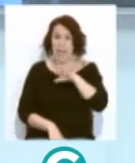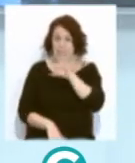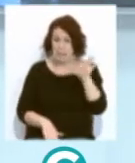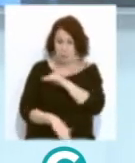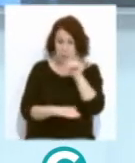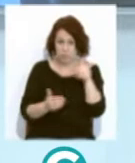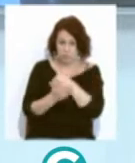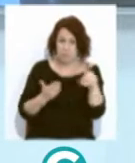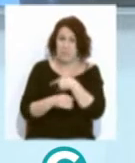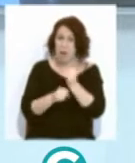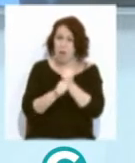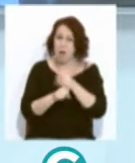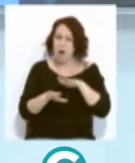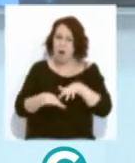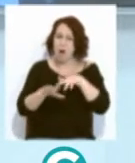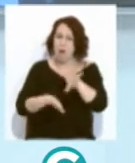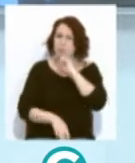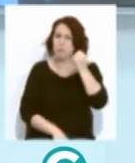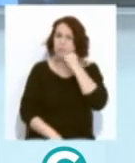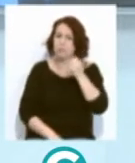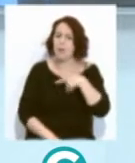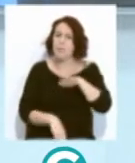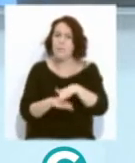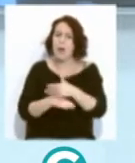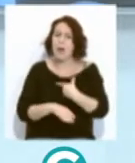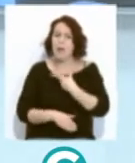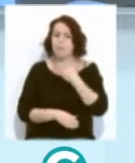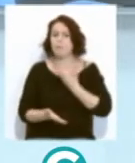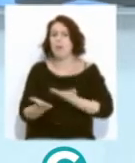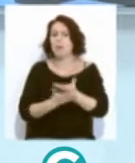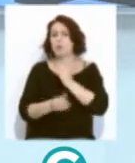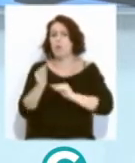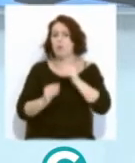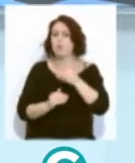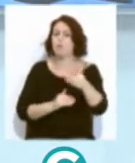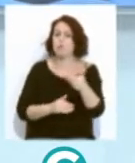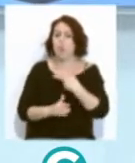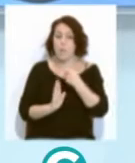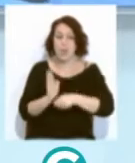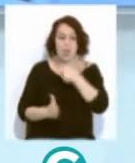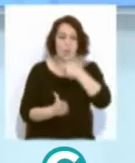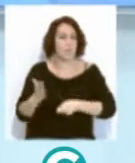han protagonizado una marcha reivindicativa para exigir soluciones de futuro sin medidas drásticas.